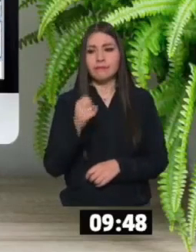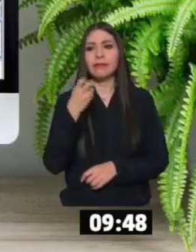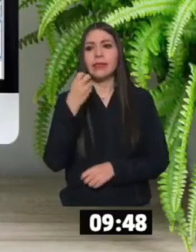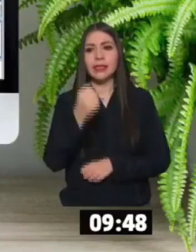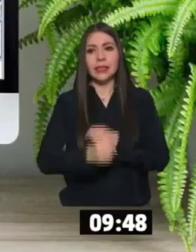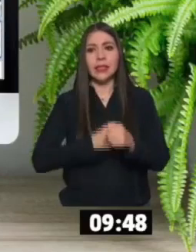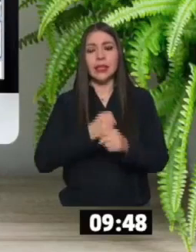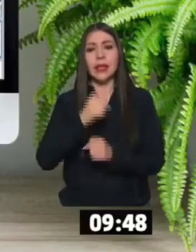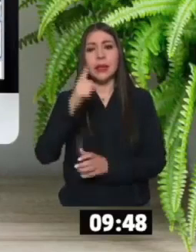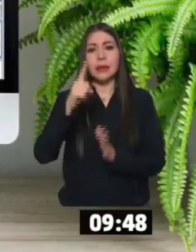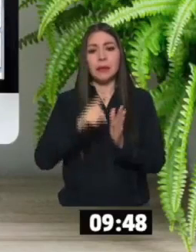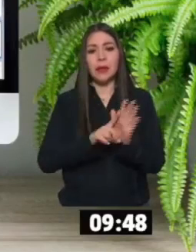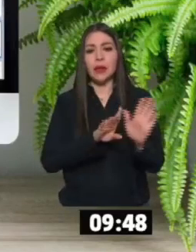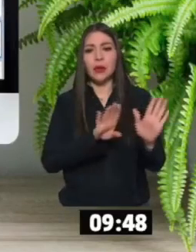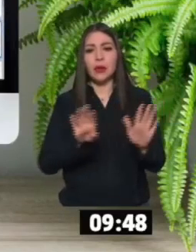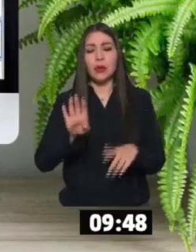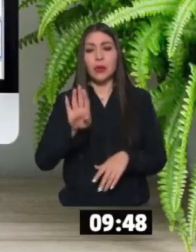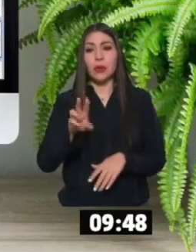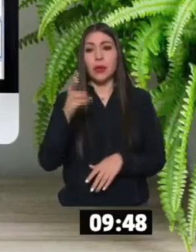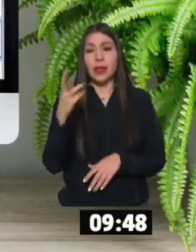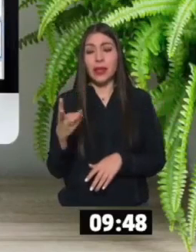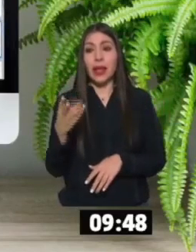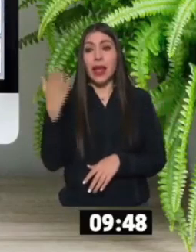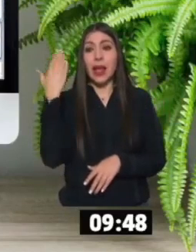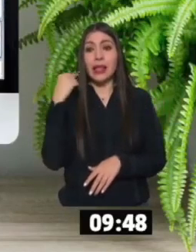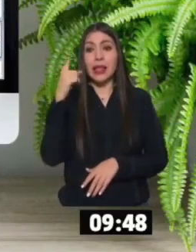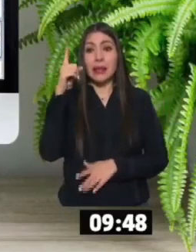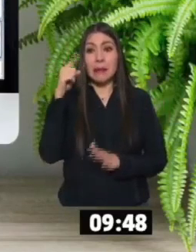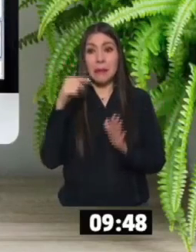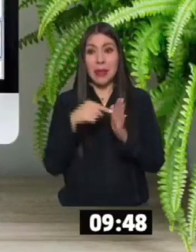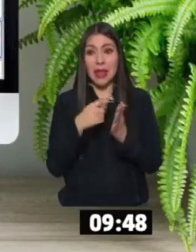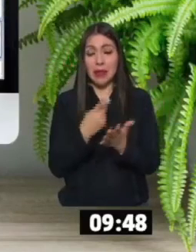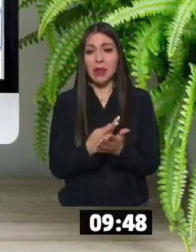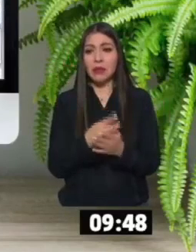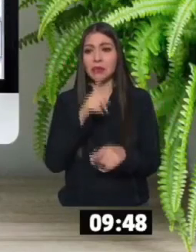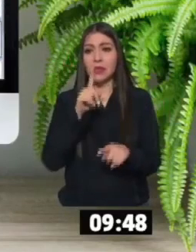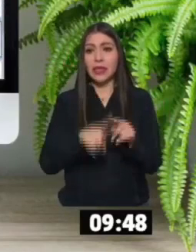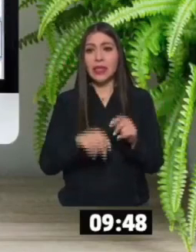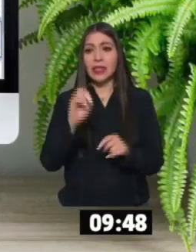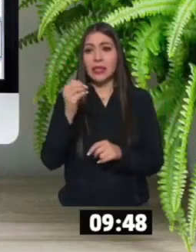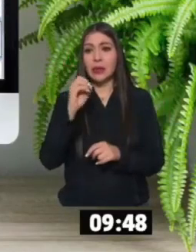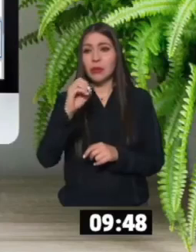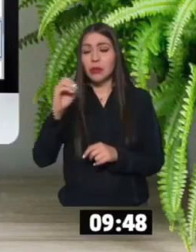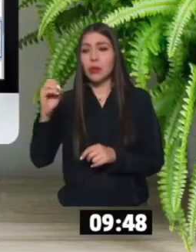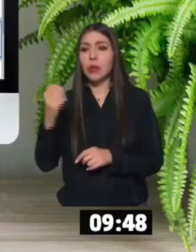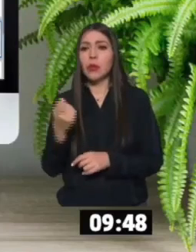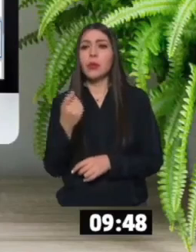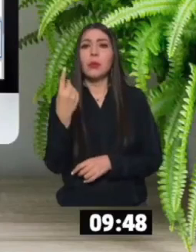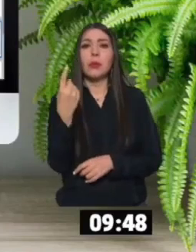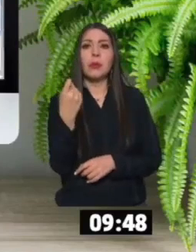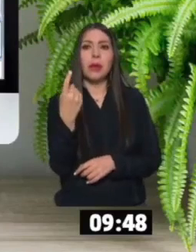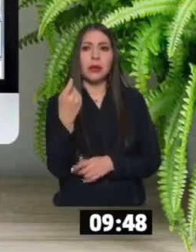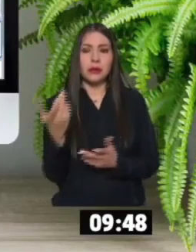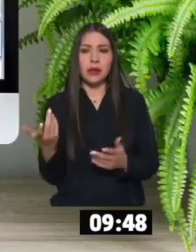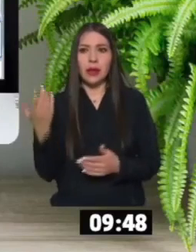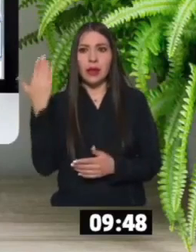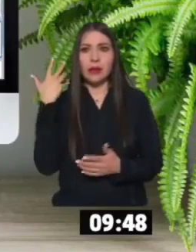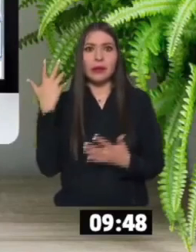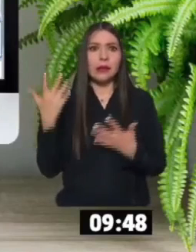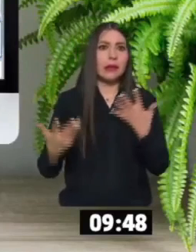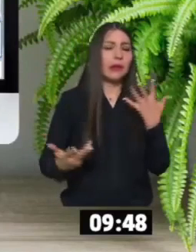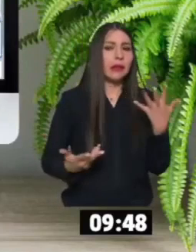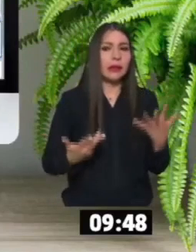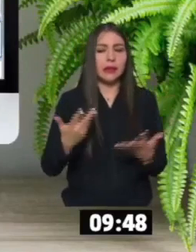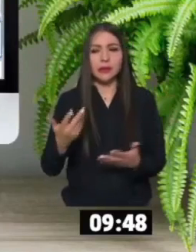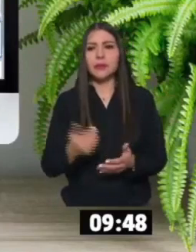O sea, de tener mil pesos quedó uno teniendo un peso. No, lo dirás, no. Exactamente. Fue una tragedia y para otros, bueno. Dijeron, ahora